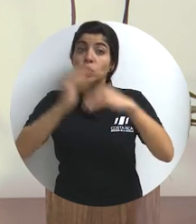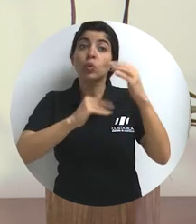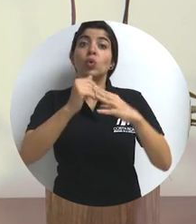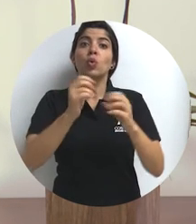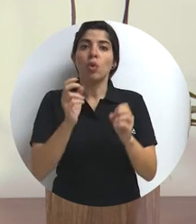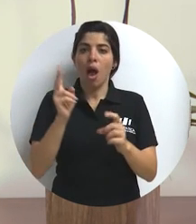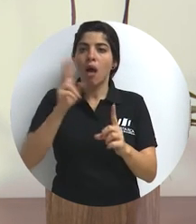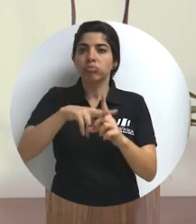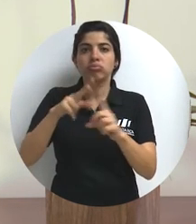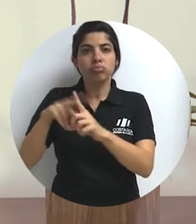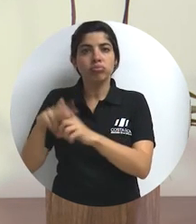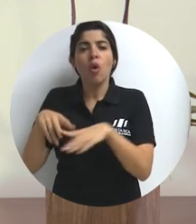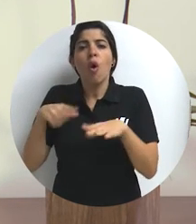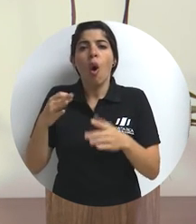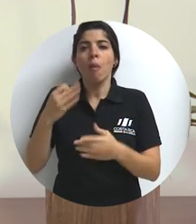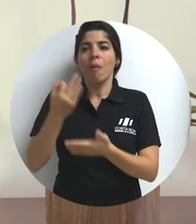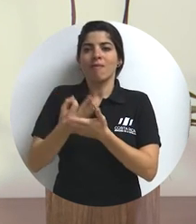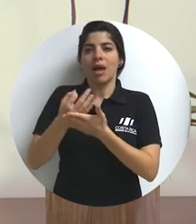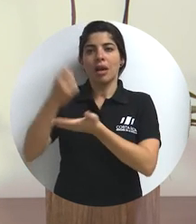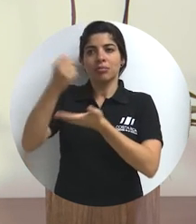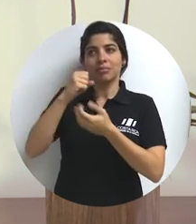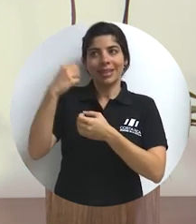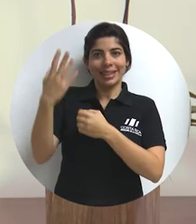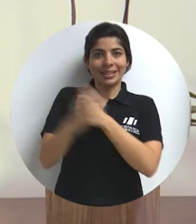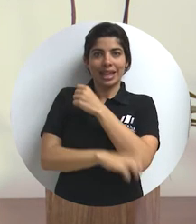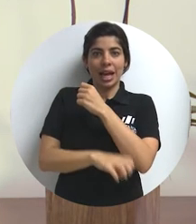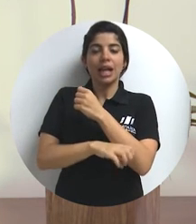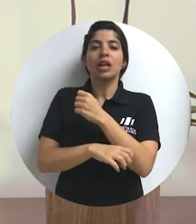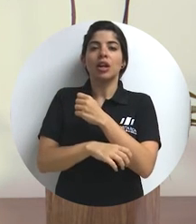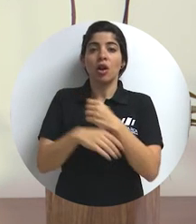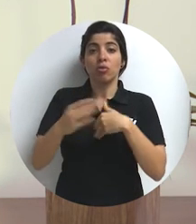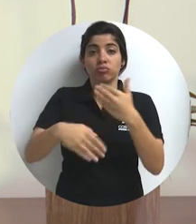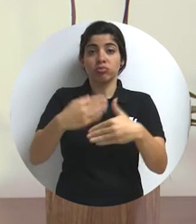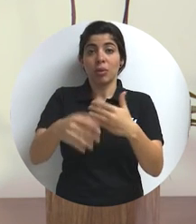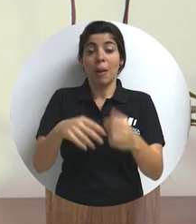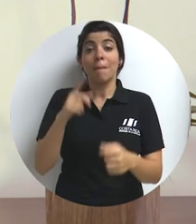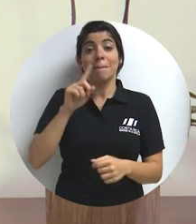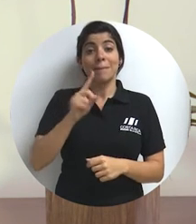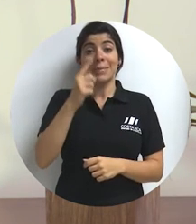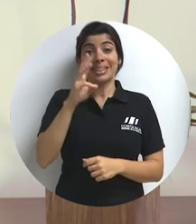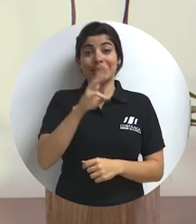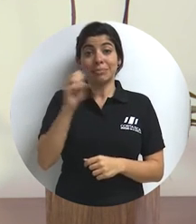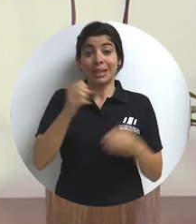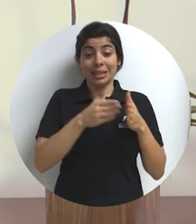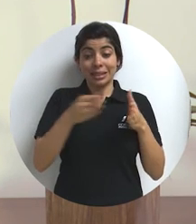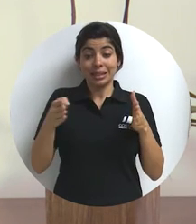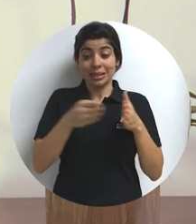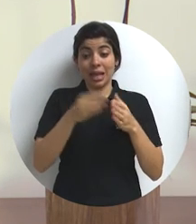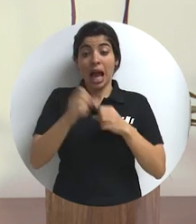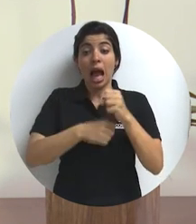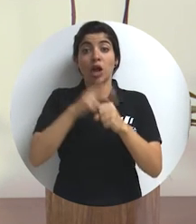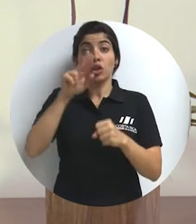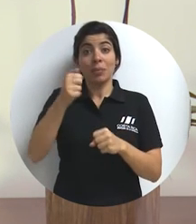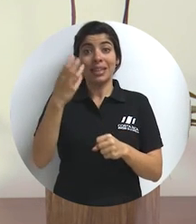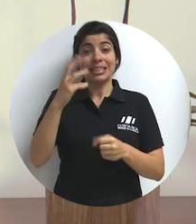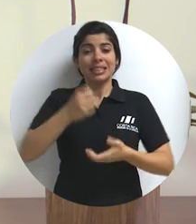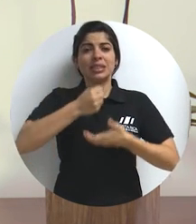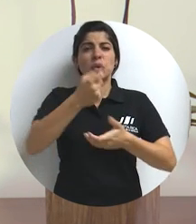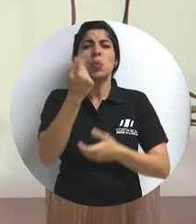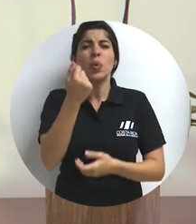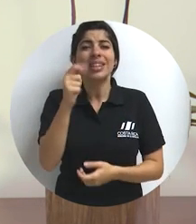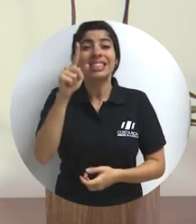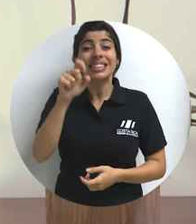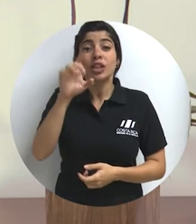infraestructura con financiamiento externo. Para el primer semestre del 2016 se habían invertido